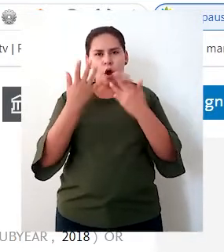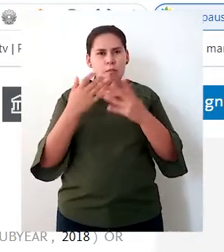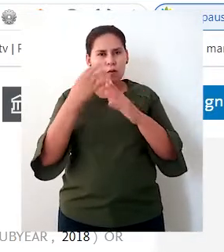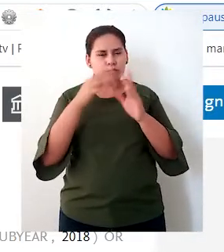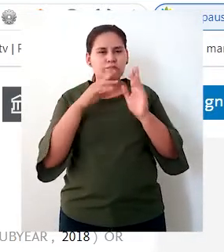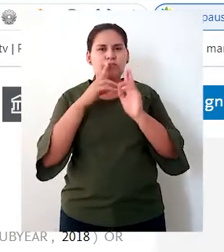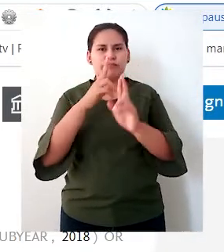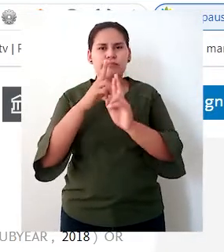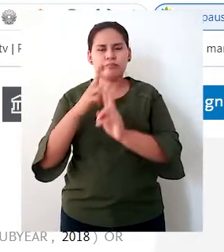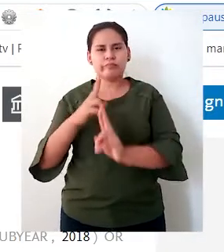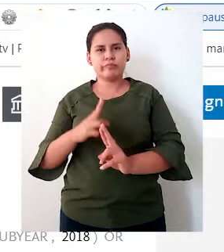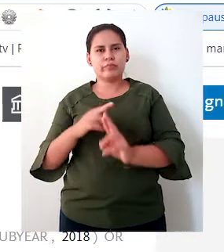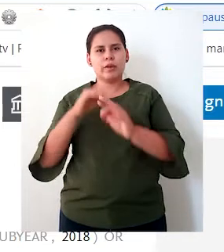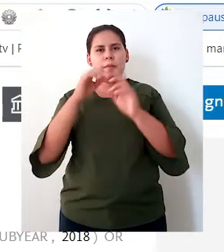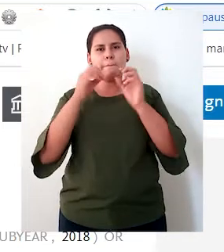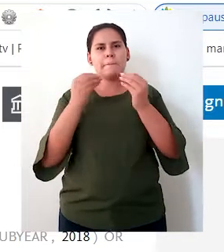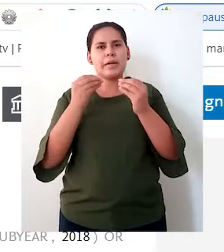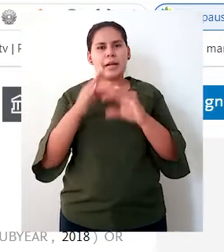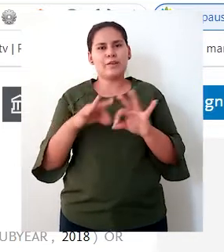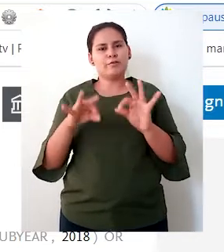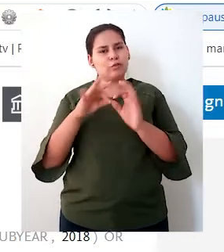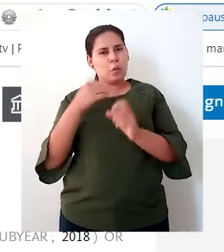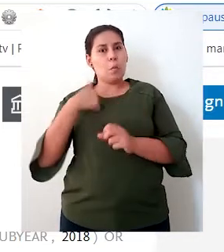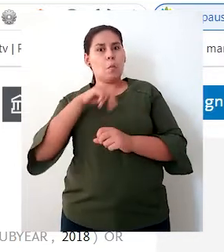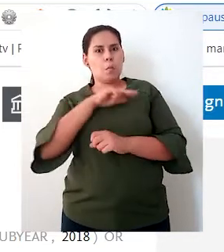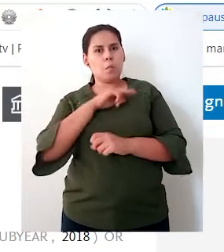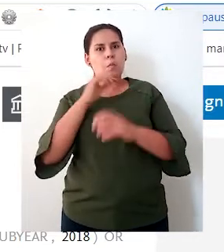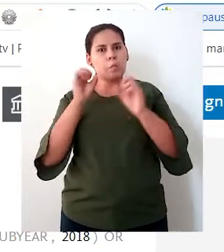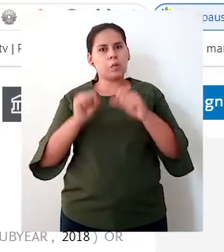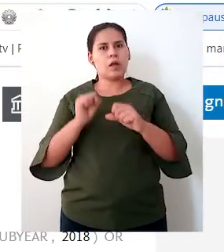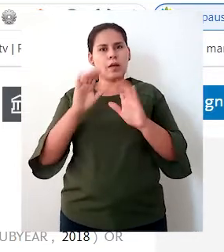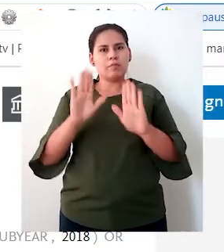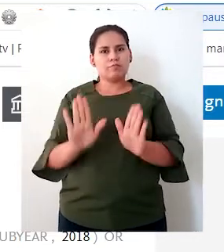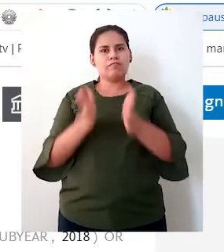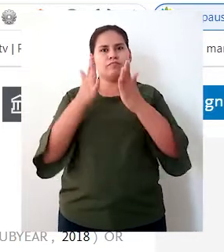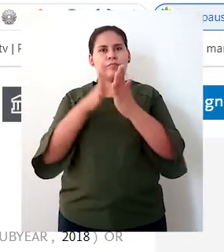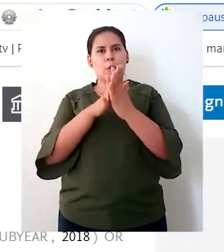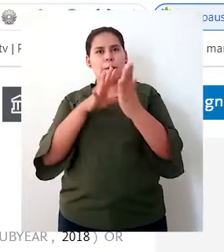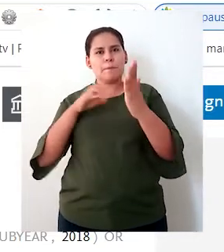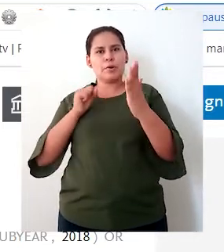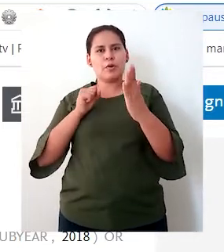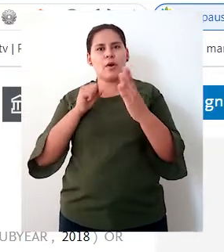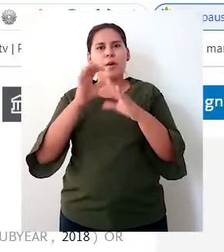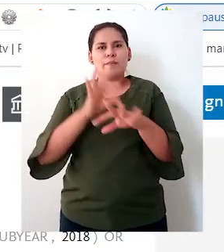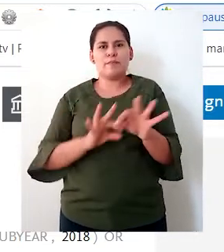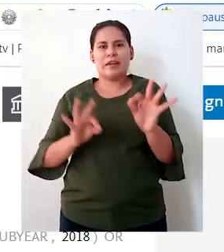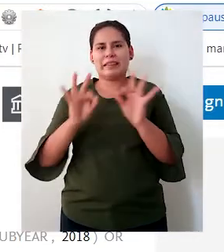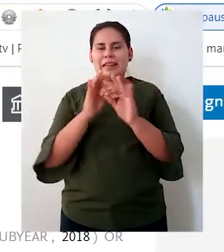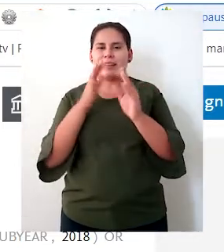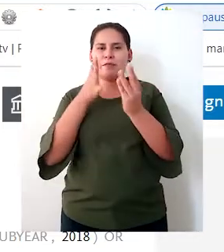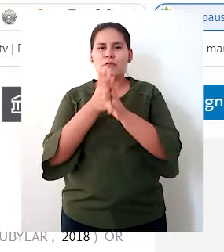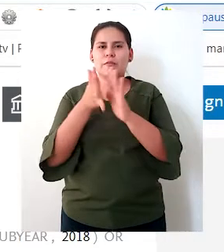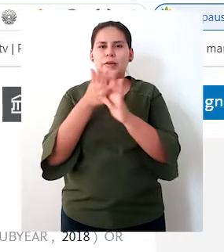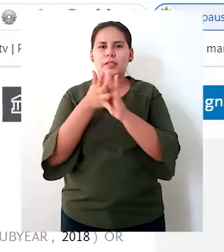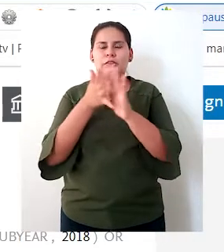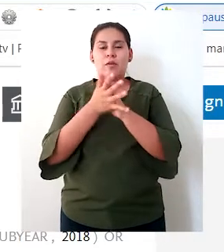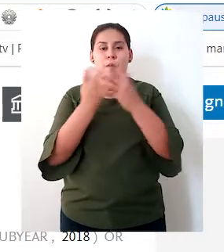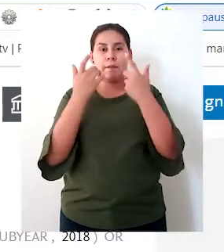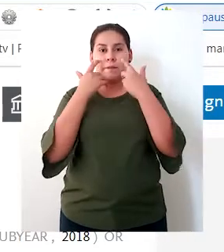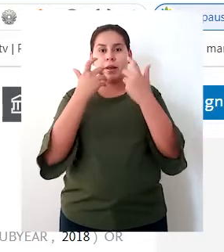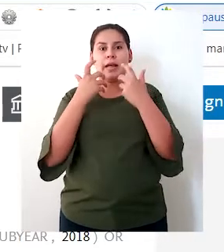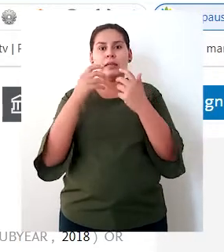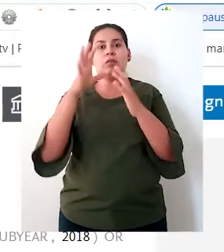resultados para poder extraer la información más importante y más